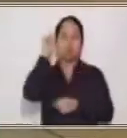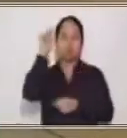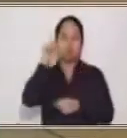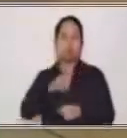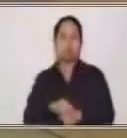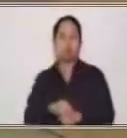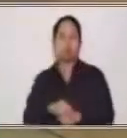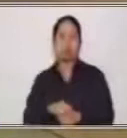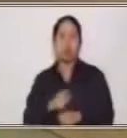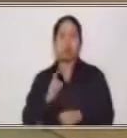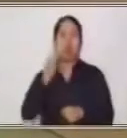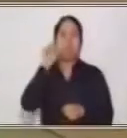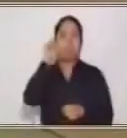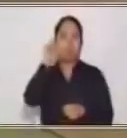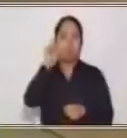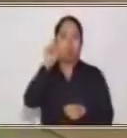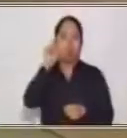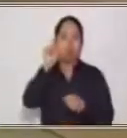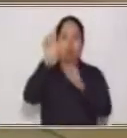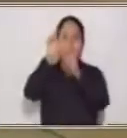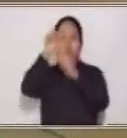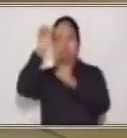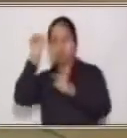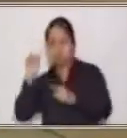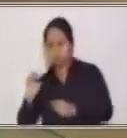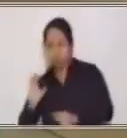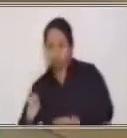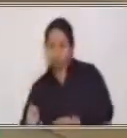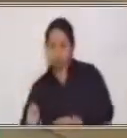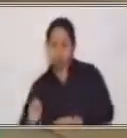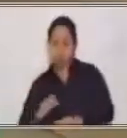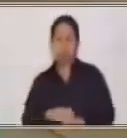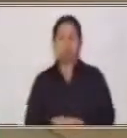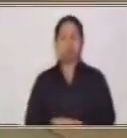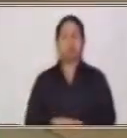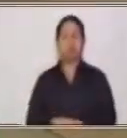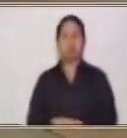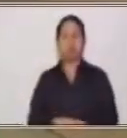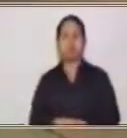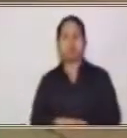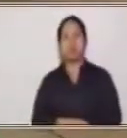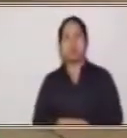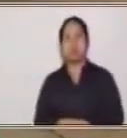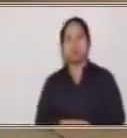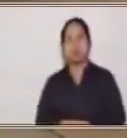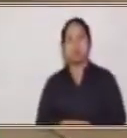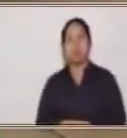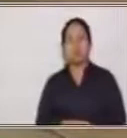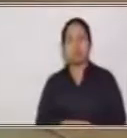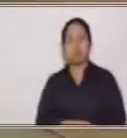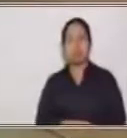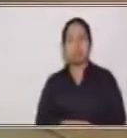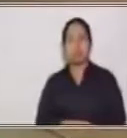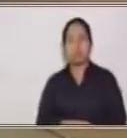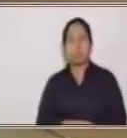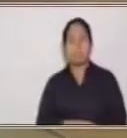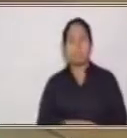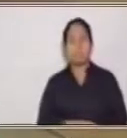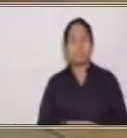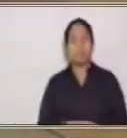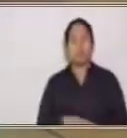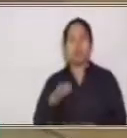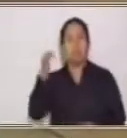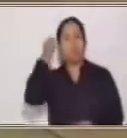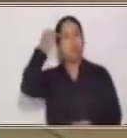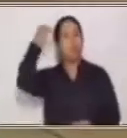decimal, tengo derecho a bajar algunos ceros, como ya te lo han explicado en otras ocasiones, entonces, bajo un 0 imaginario, que ya no existe